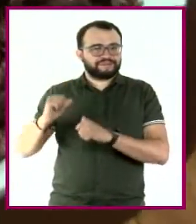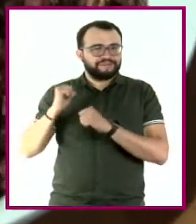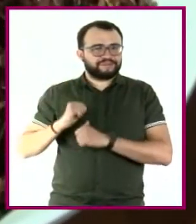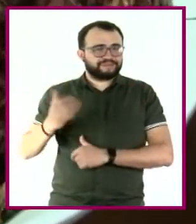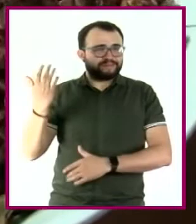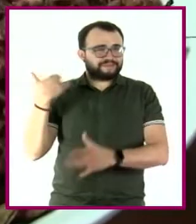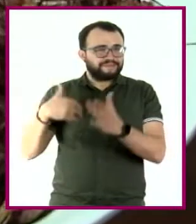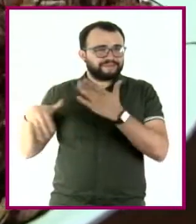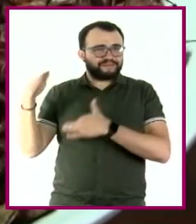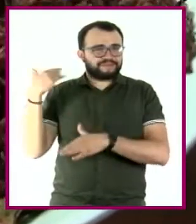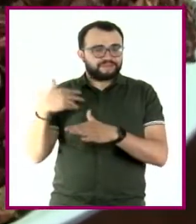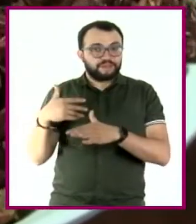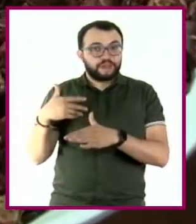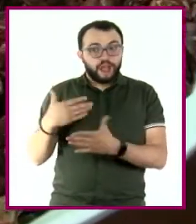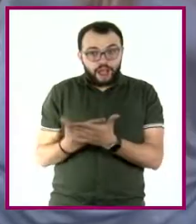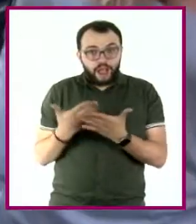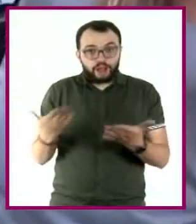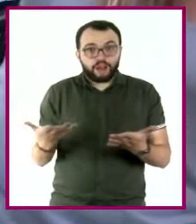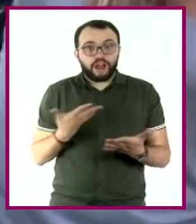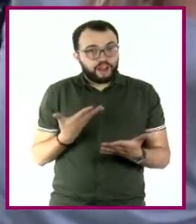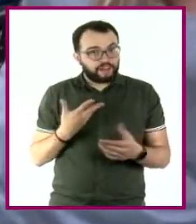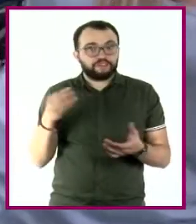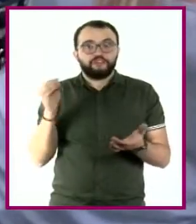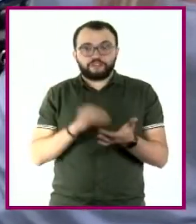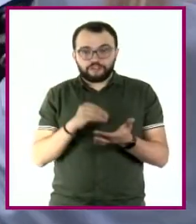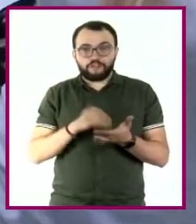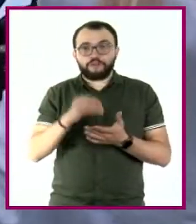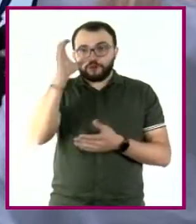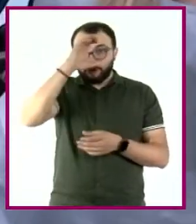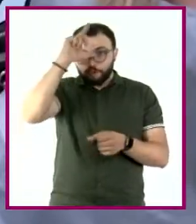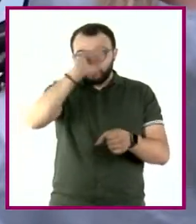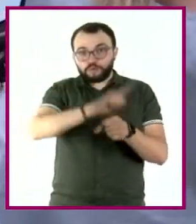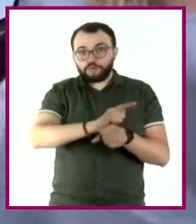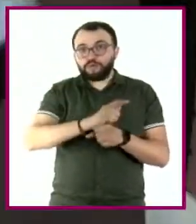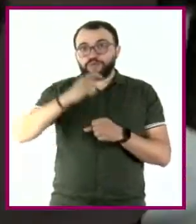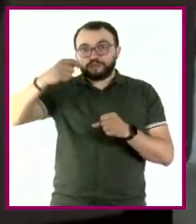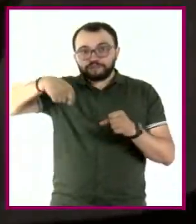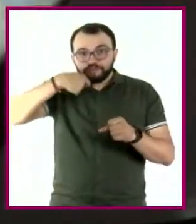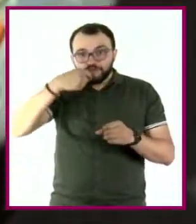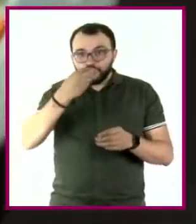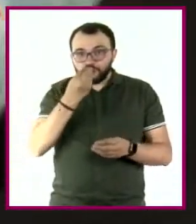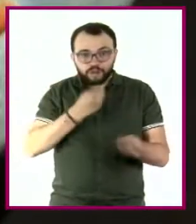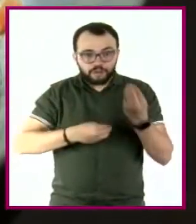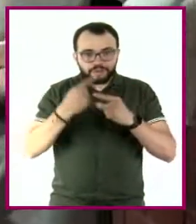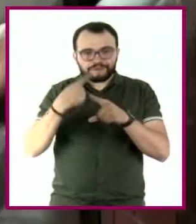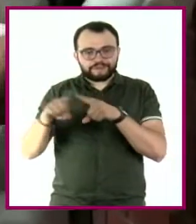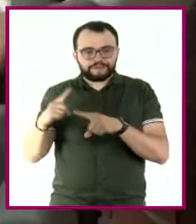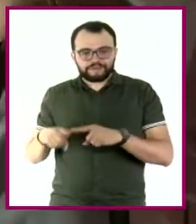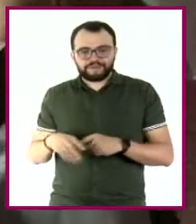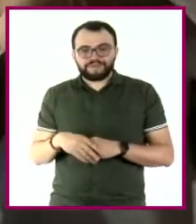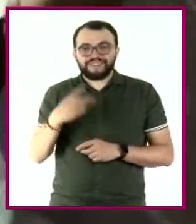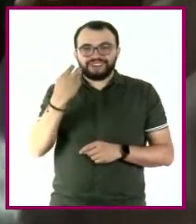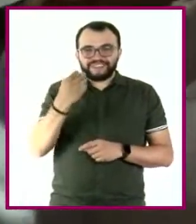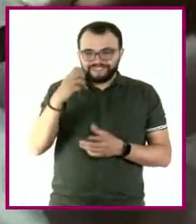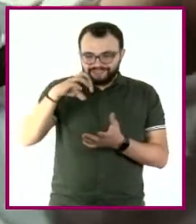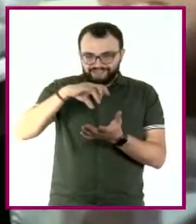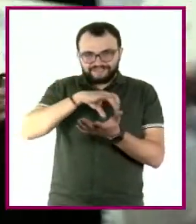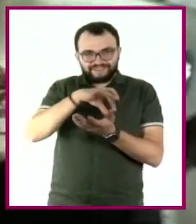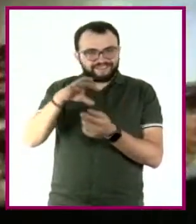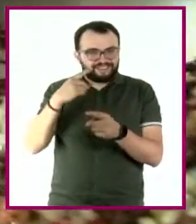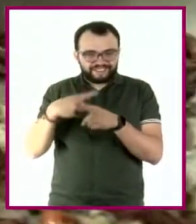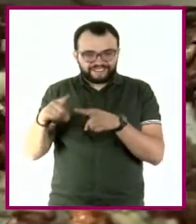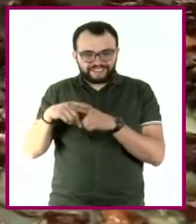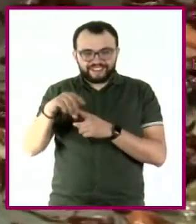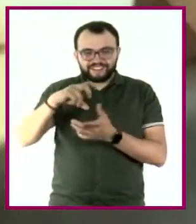En la actualidad, aún forman parte de nuestra valiosa cultura gastronómica. Estos pequeños y patudos insectos, los chapulines,